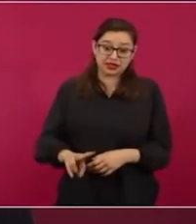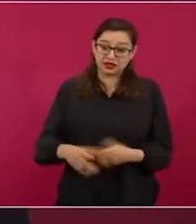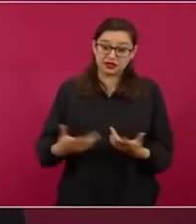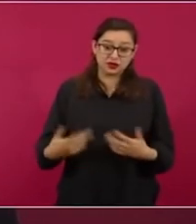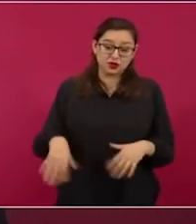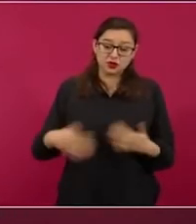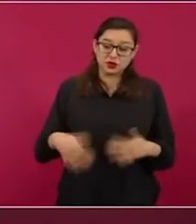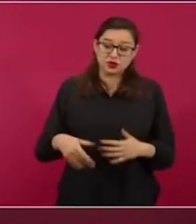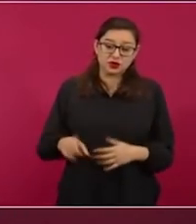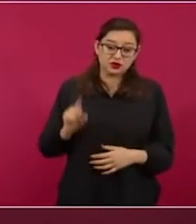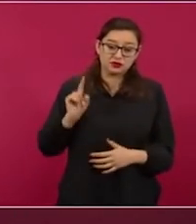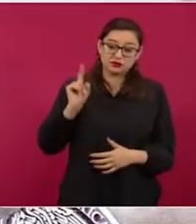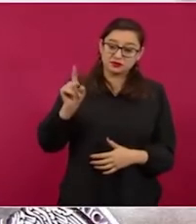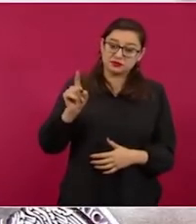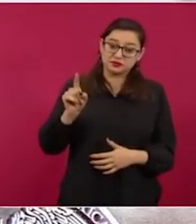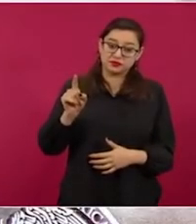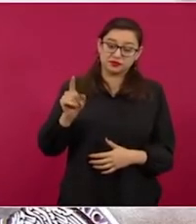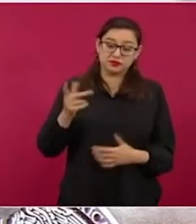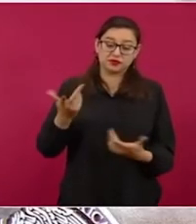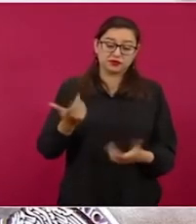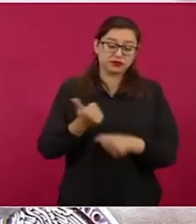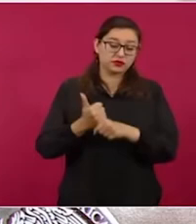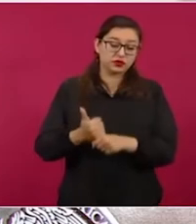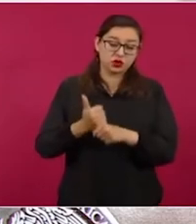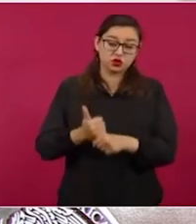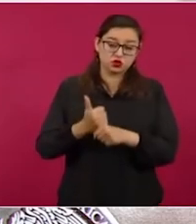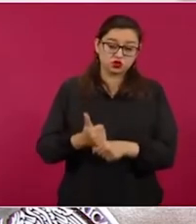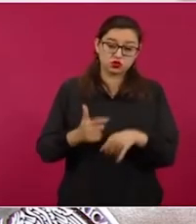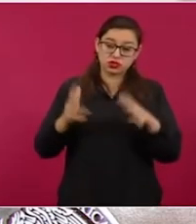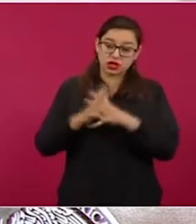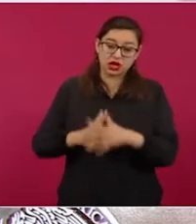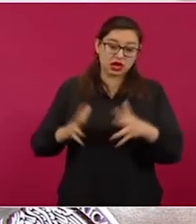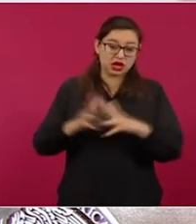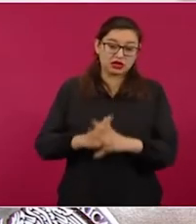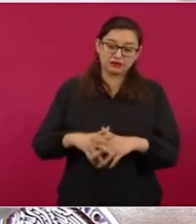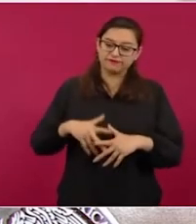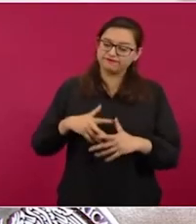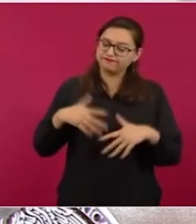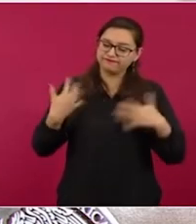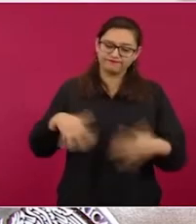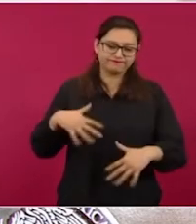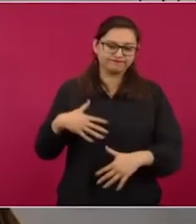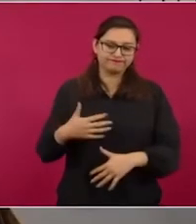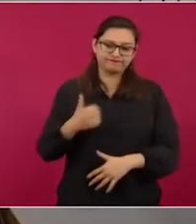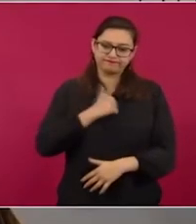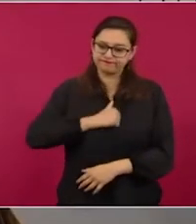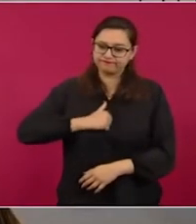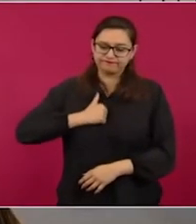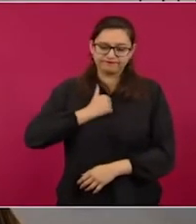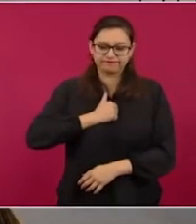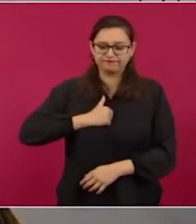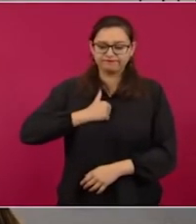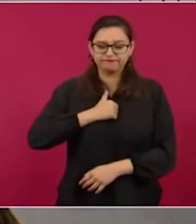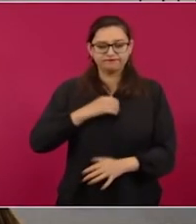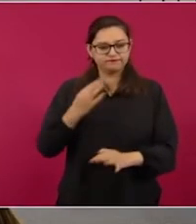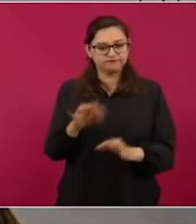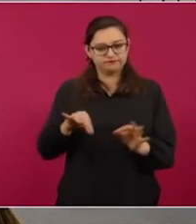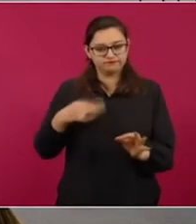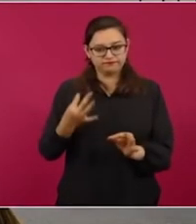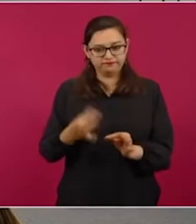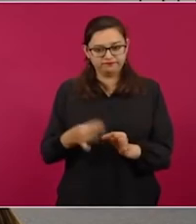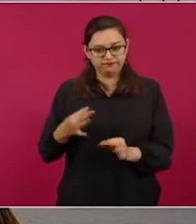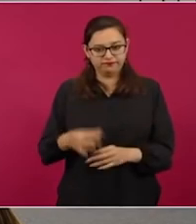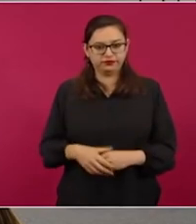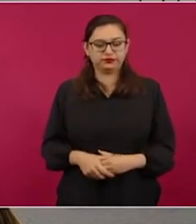familias de víctimas de esta guerra injusta. Es cuanto, señor presidente. Gracias.